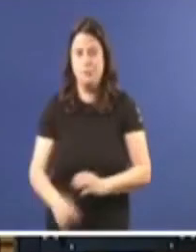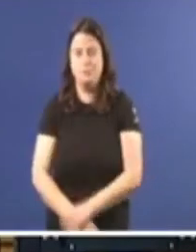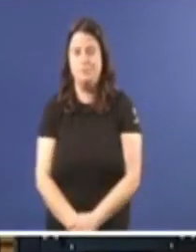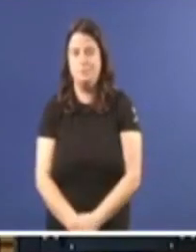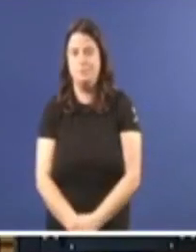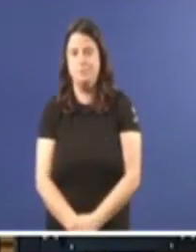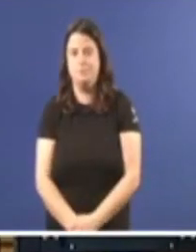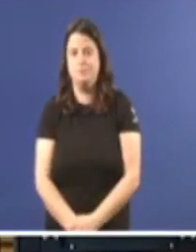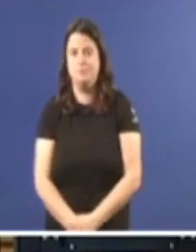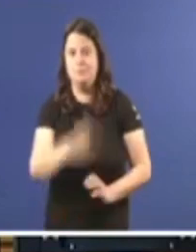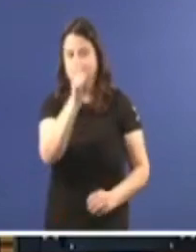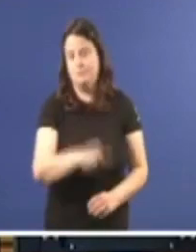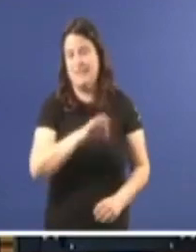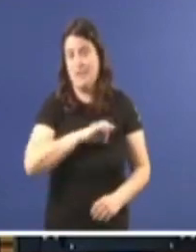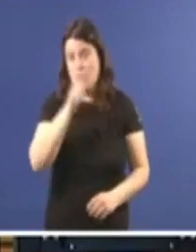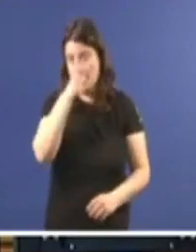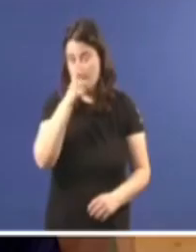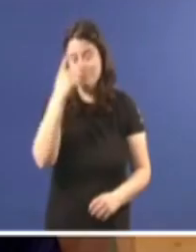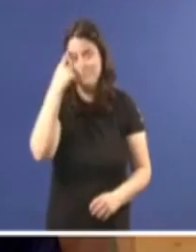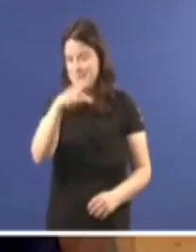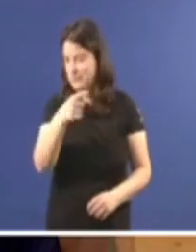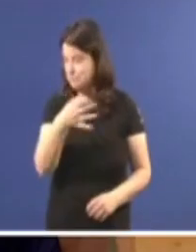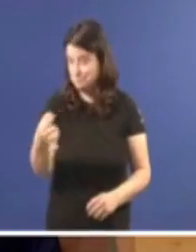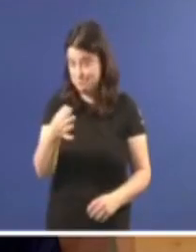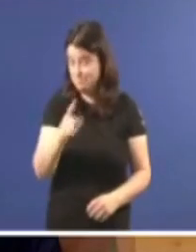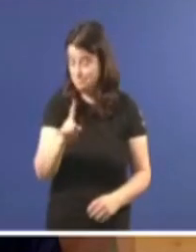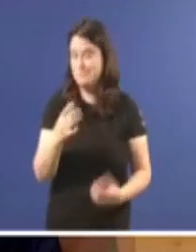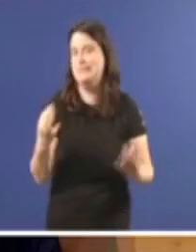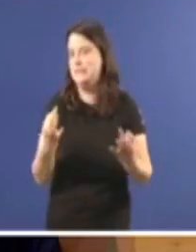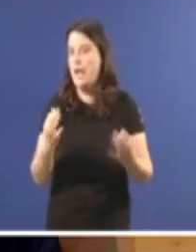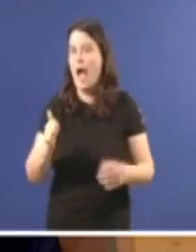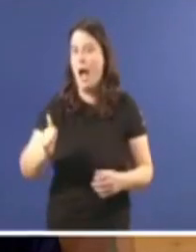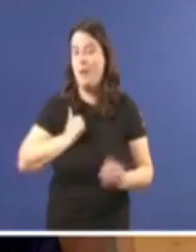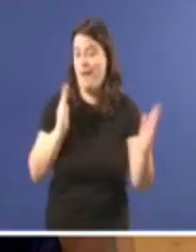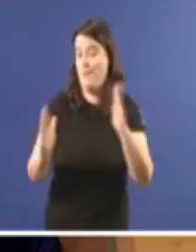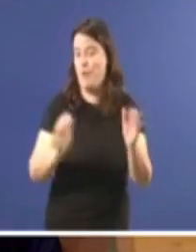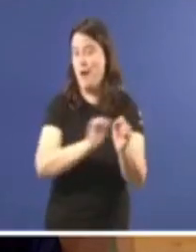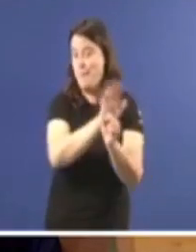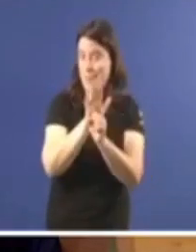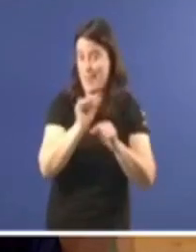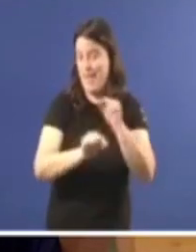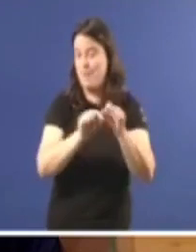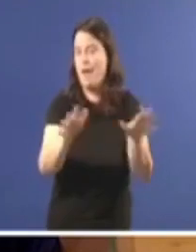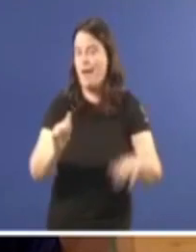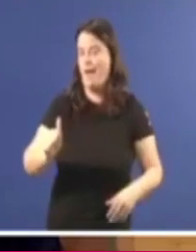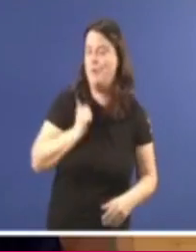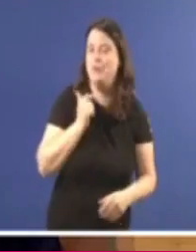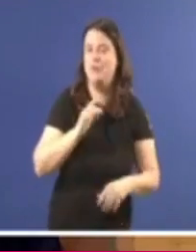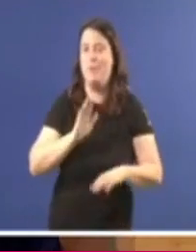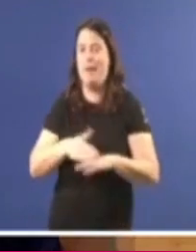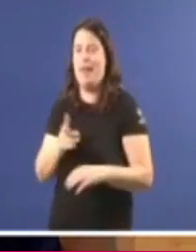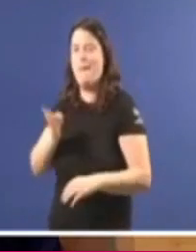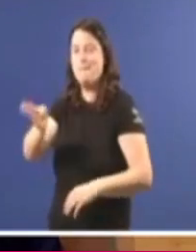Señor Feijó, sabe o que é impropio? Impropio é aproveitar unha pandemia para darlle a puntilla ao sistema de